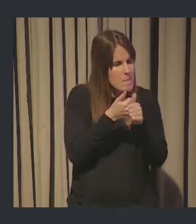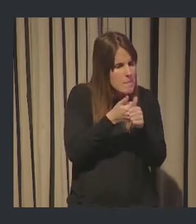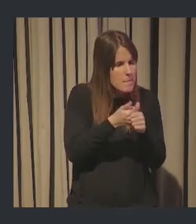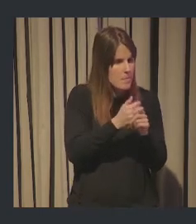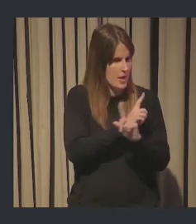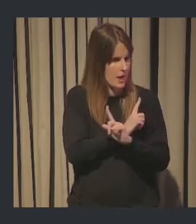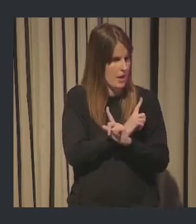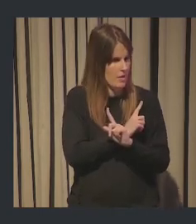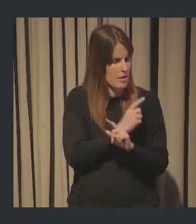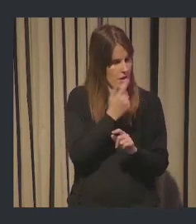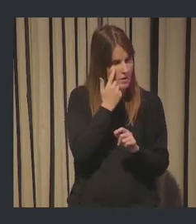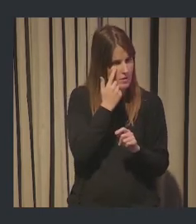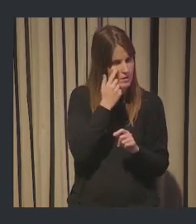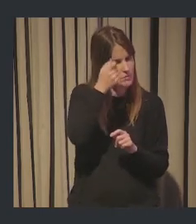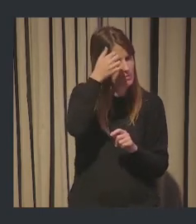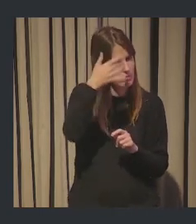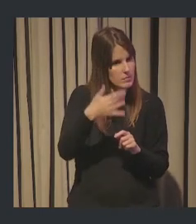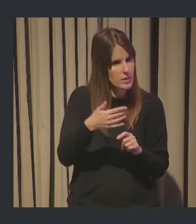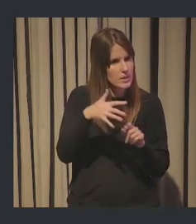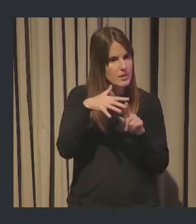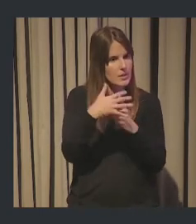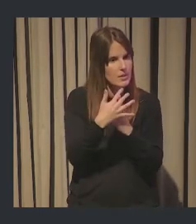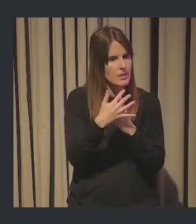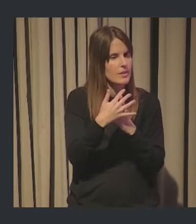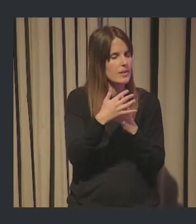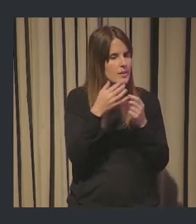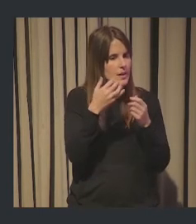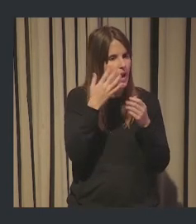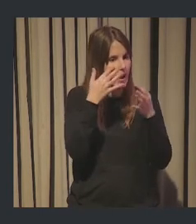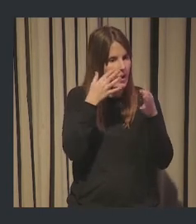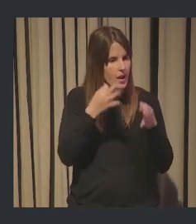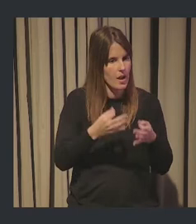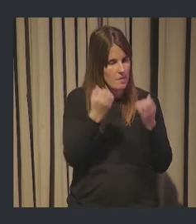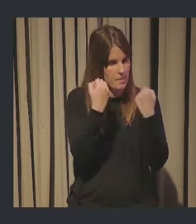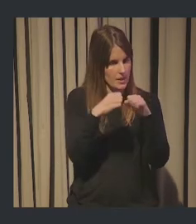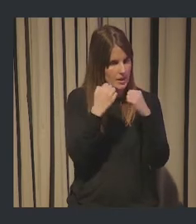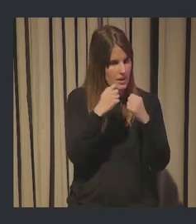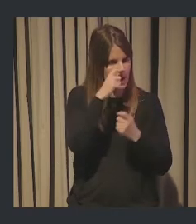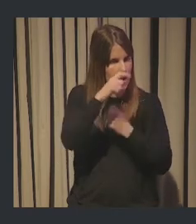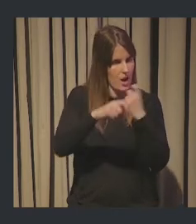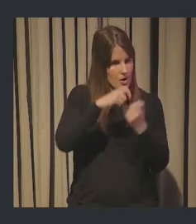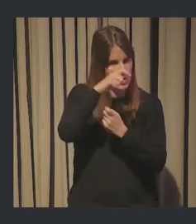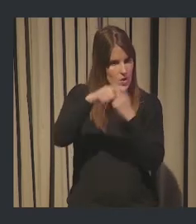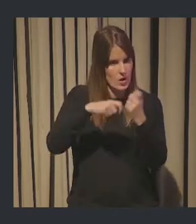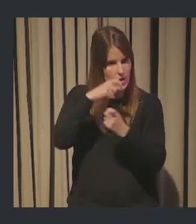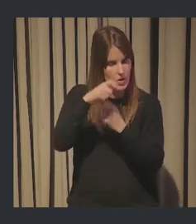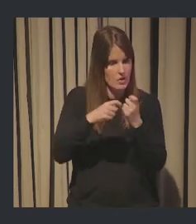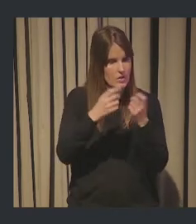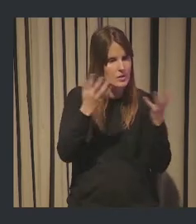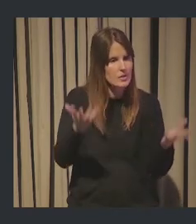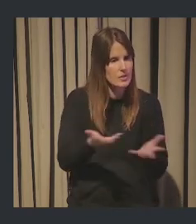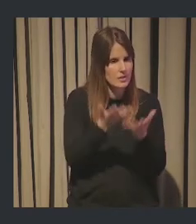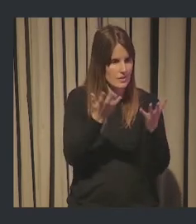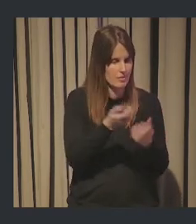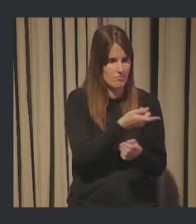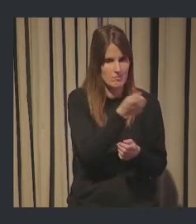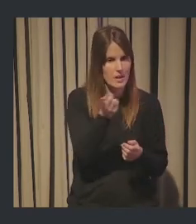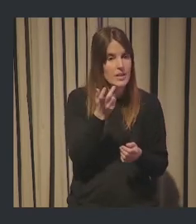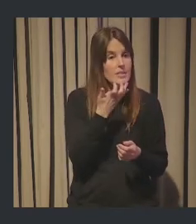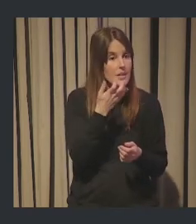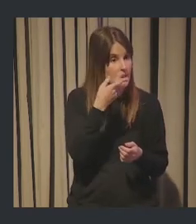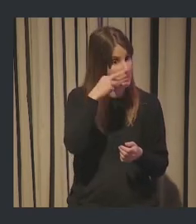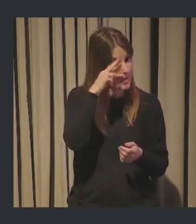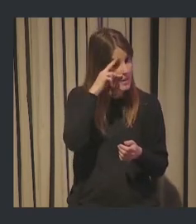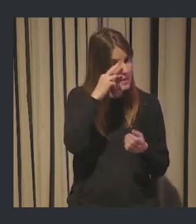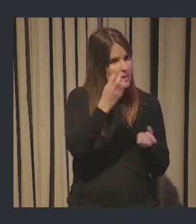nos van a salir una serie de casos prácticos que todos los años recopilamos e invitamos a cualquiera de los que estéis aquí que tengáis una experiencia que queráis contar,